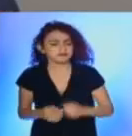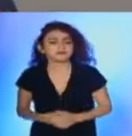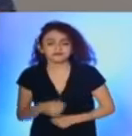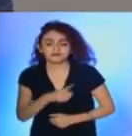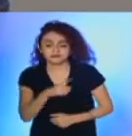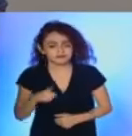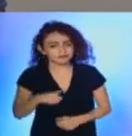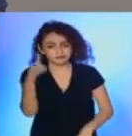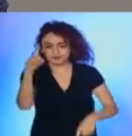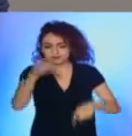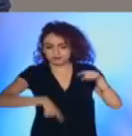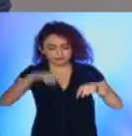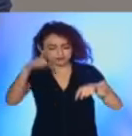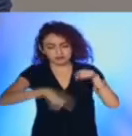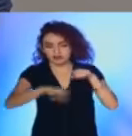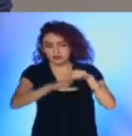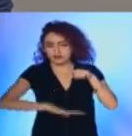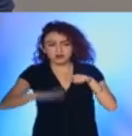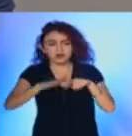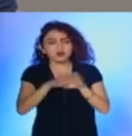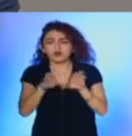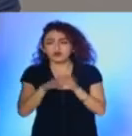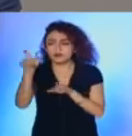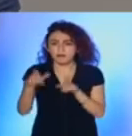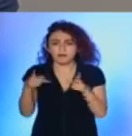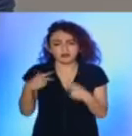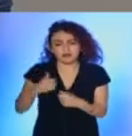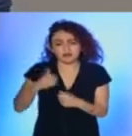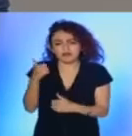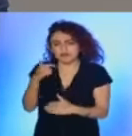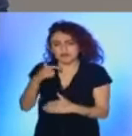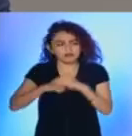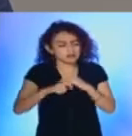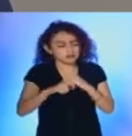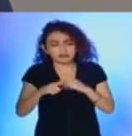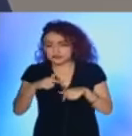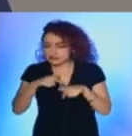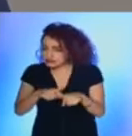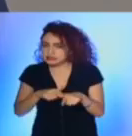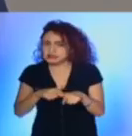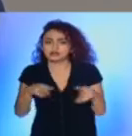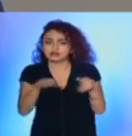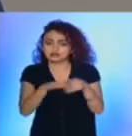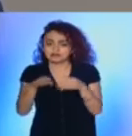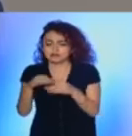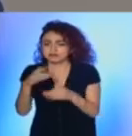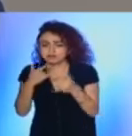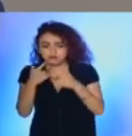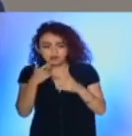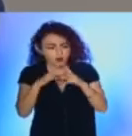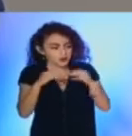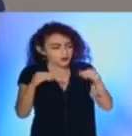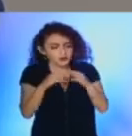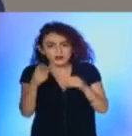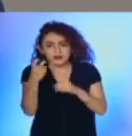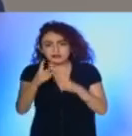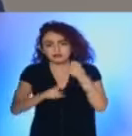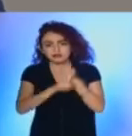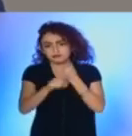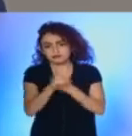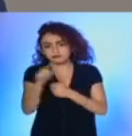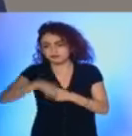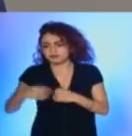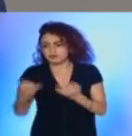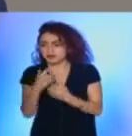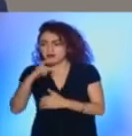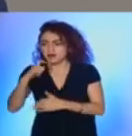Tenemos que eliminar el tráfico de influencias, tiene que ser una lucha permanente en el sector público, así como